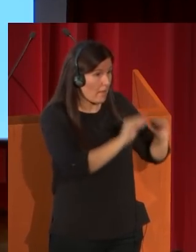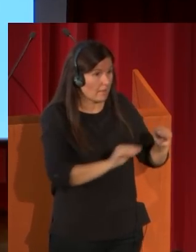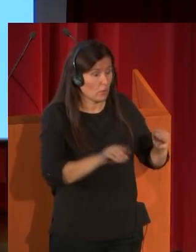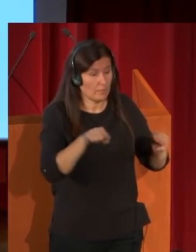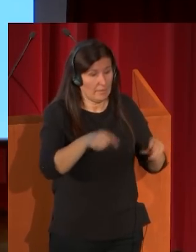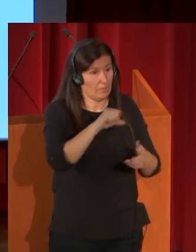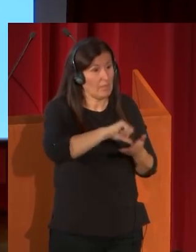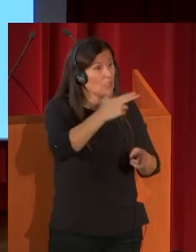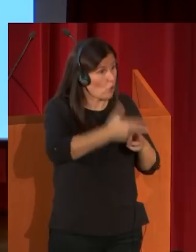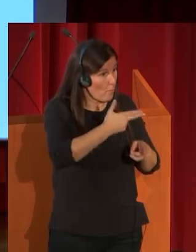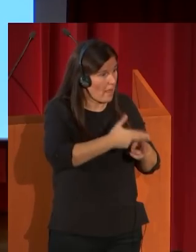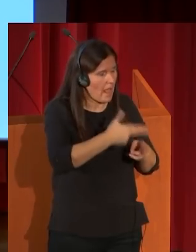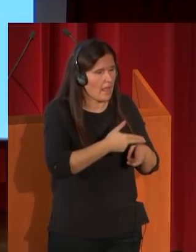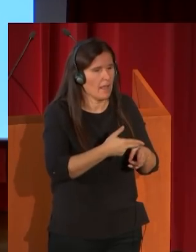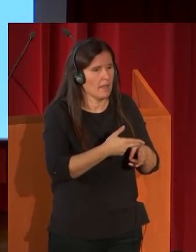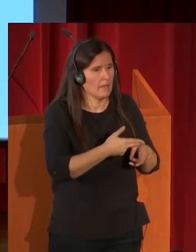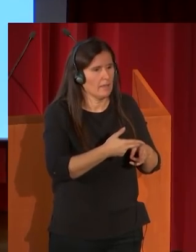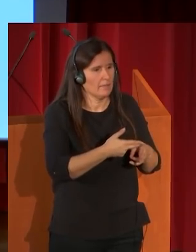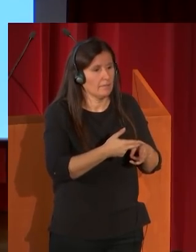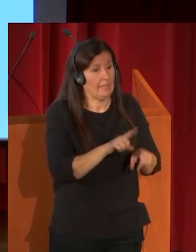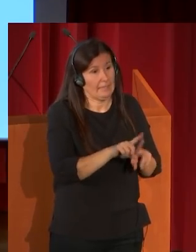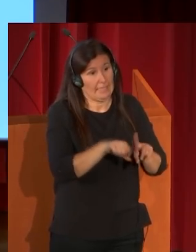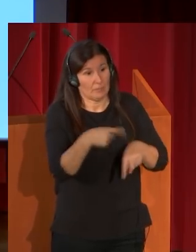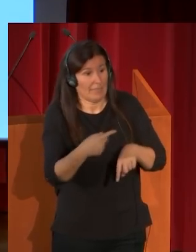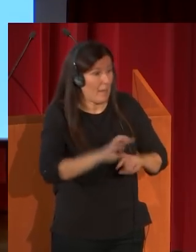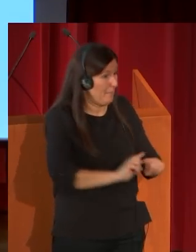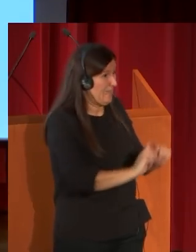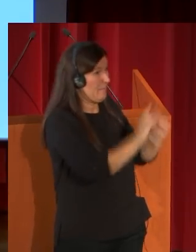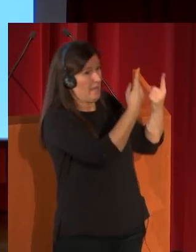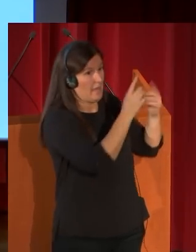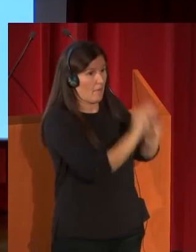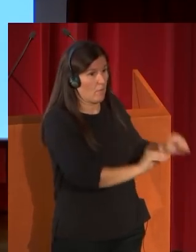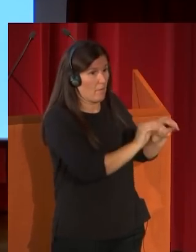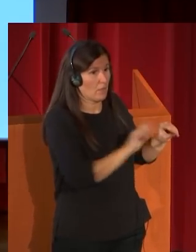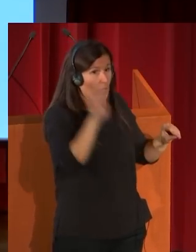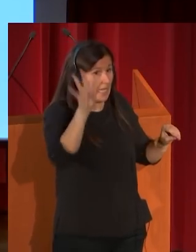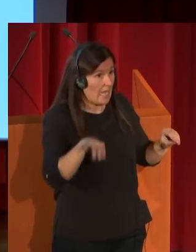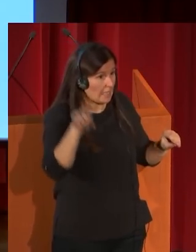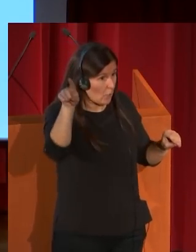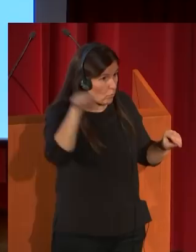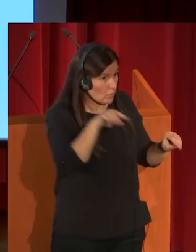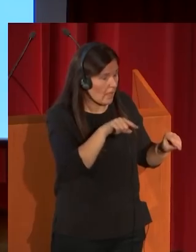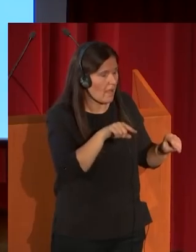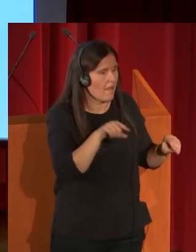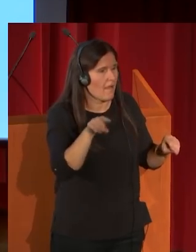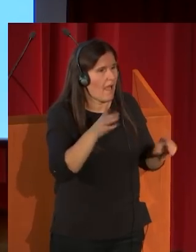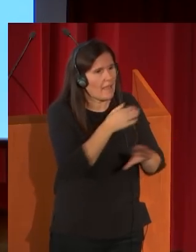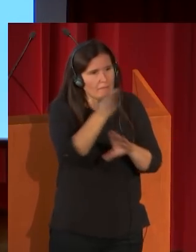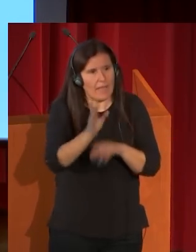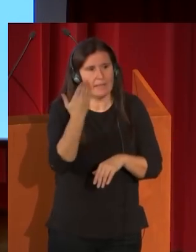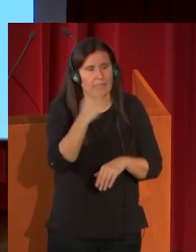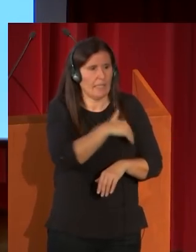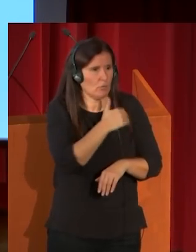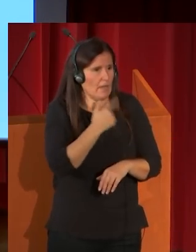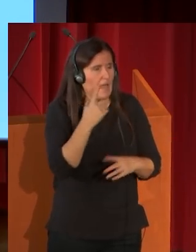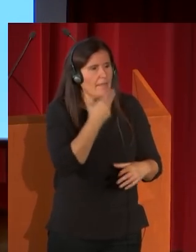que sucede a la primerísima formación en Cataluña, donde él asiste a la Escuela de